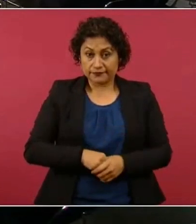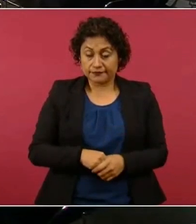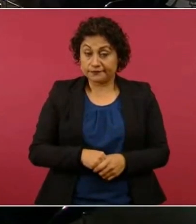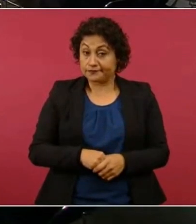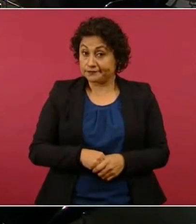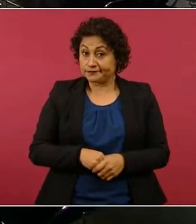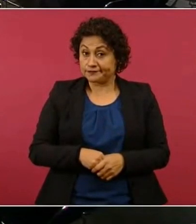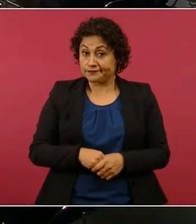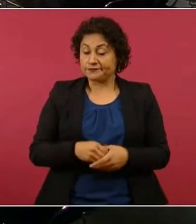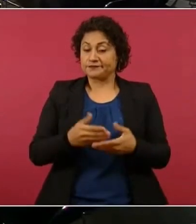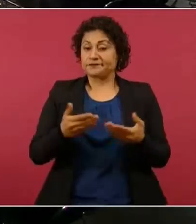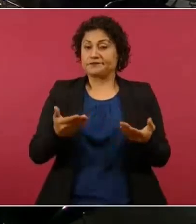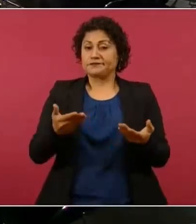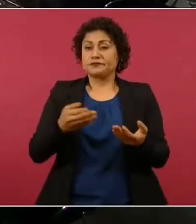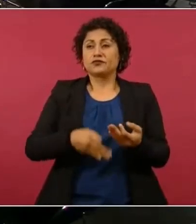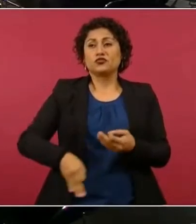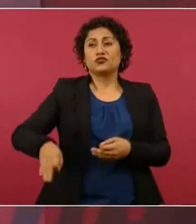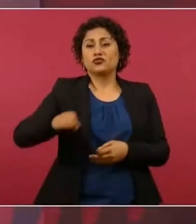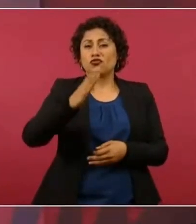si era de dominio público.